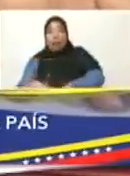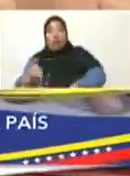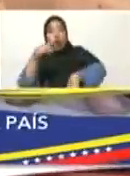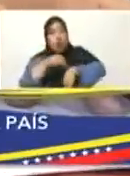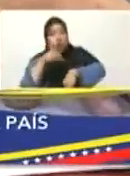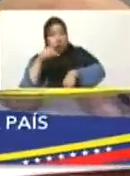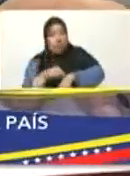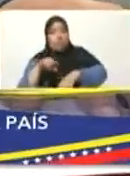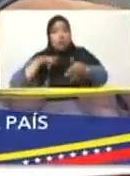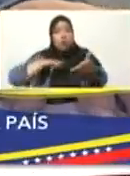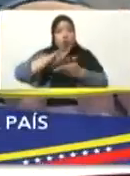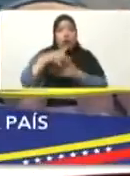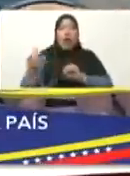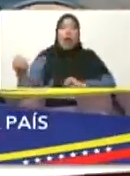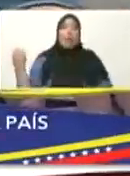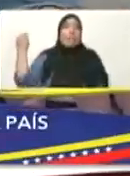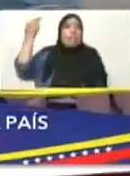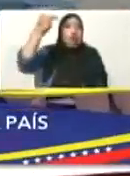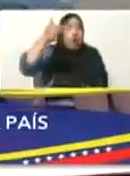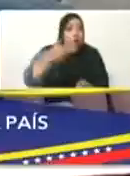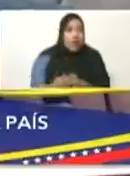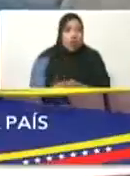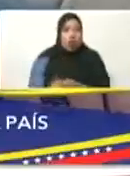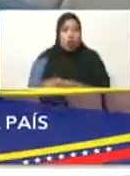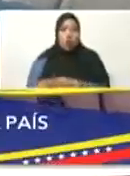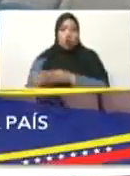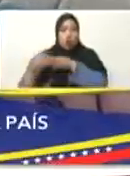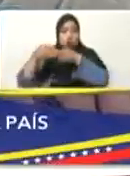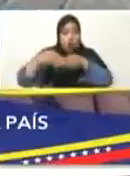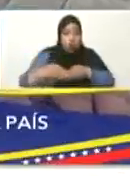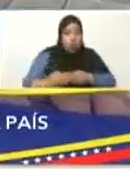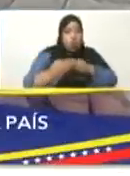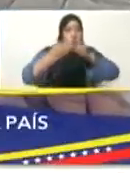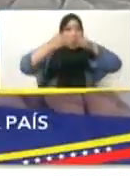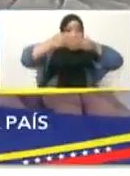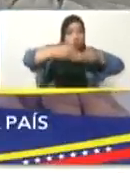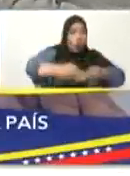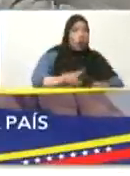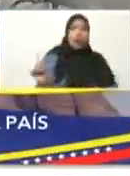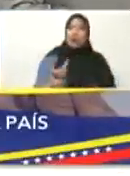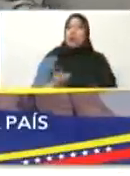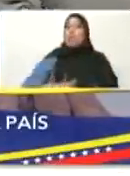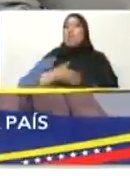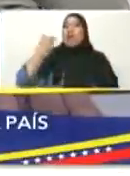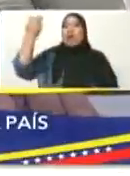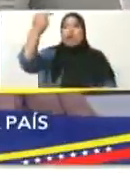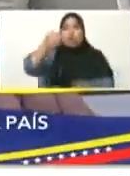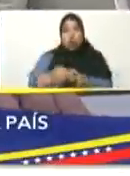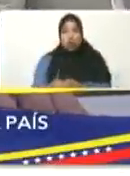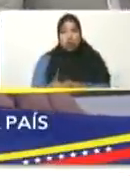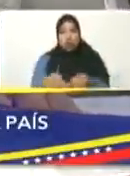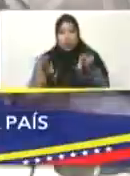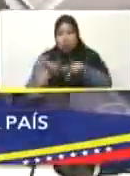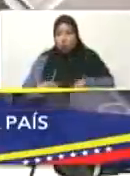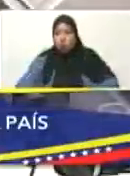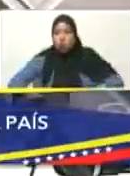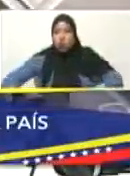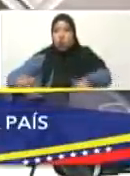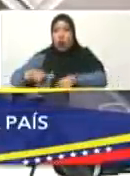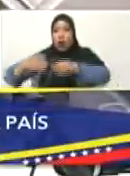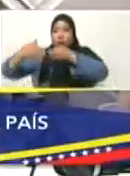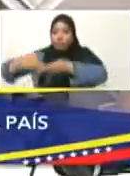Prohibición de zarpes y protección de todos los lugares de zarpe.